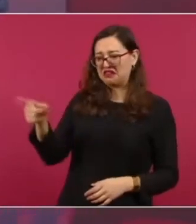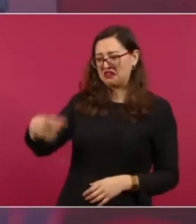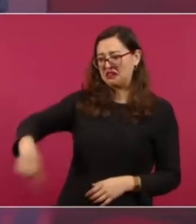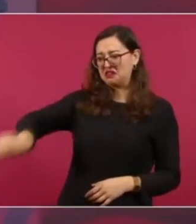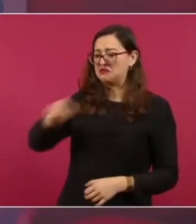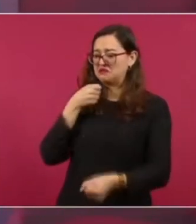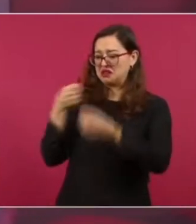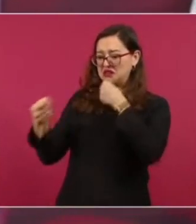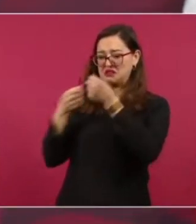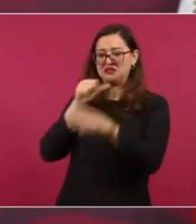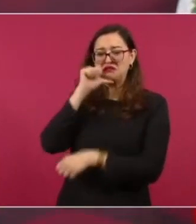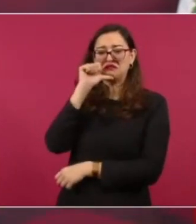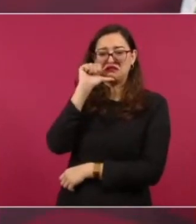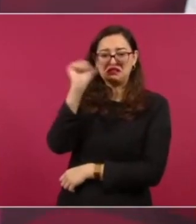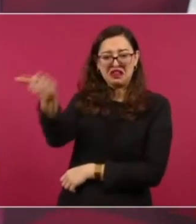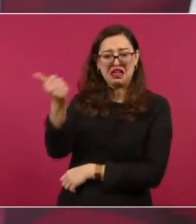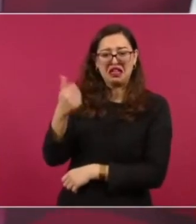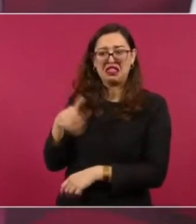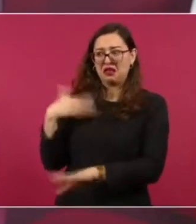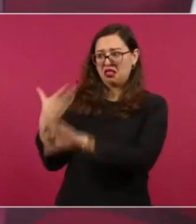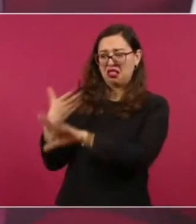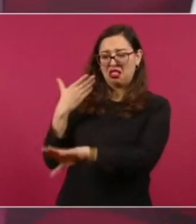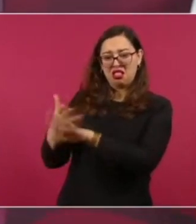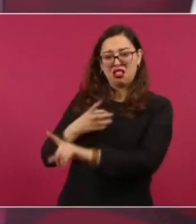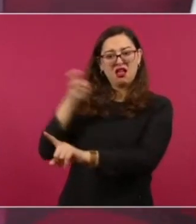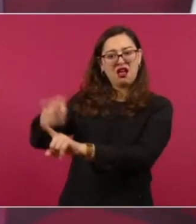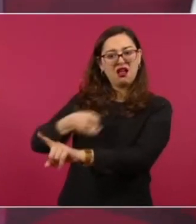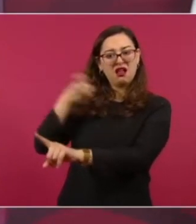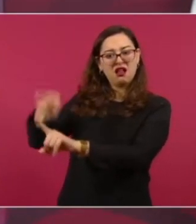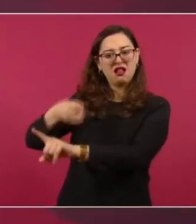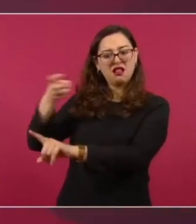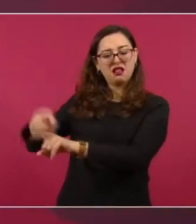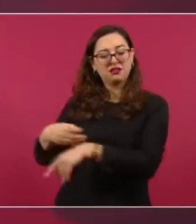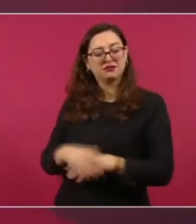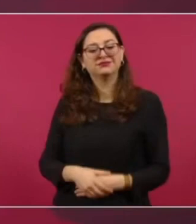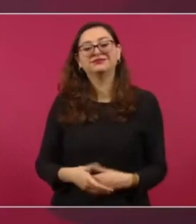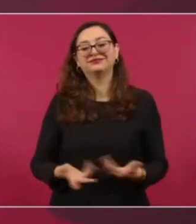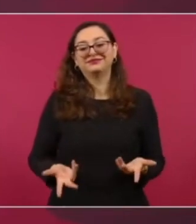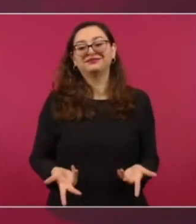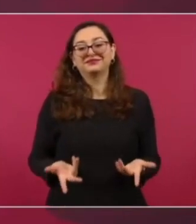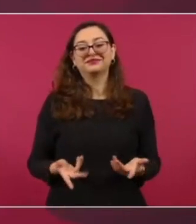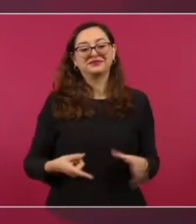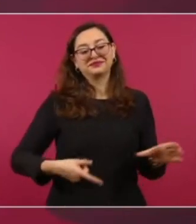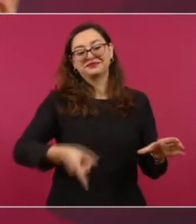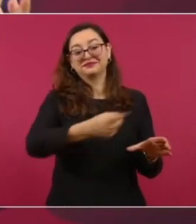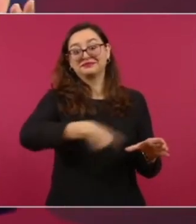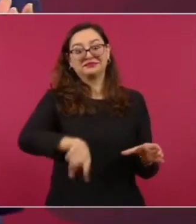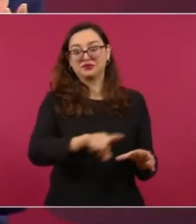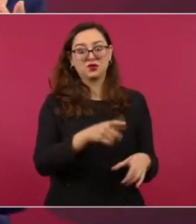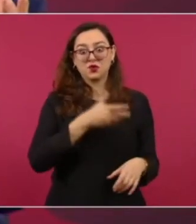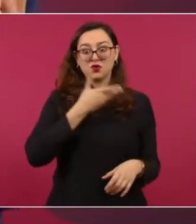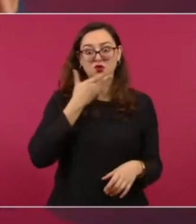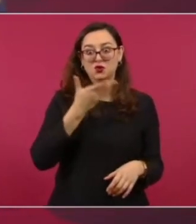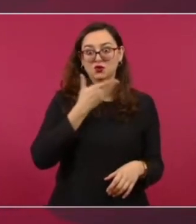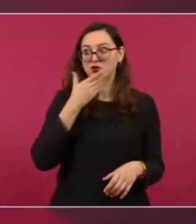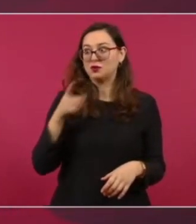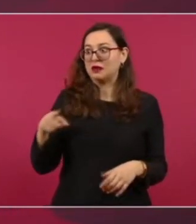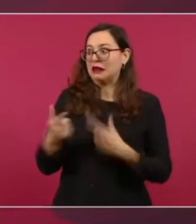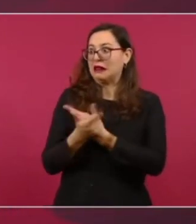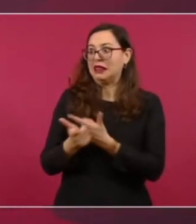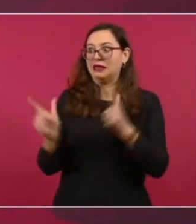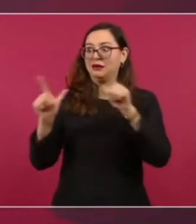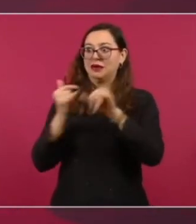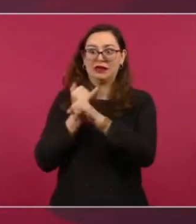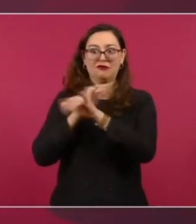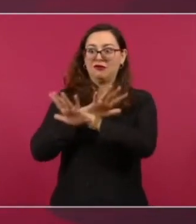Amigos y amigas que tengan excelente tarde, esto pasó el día de hoy en la mañanera el presidente de